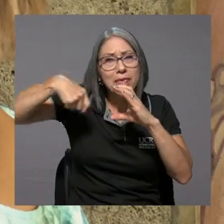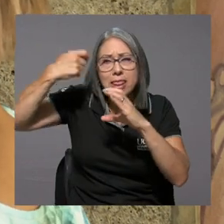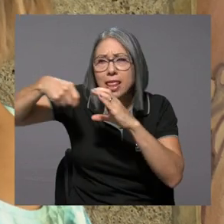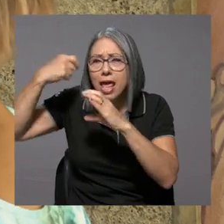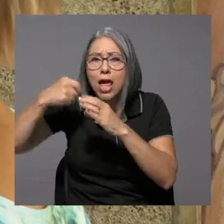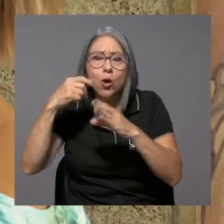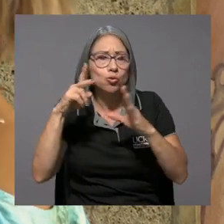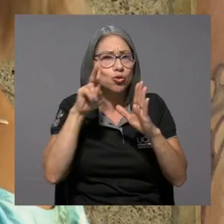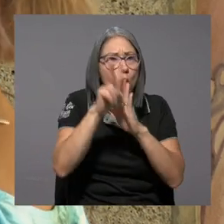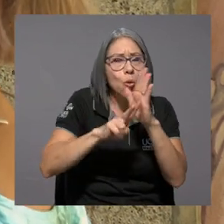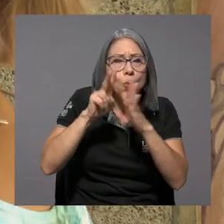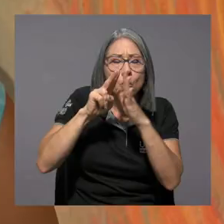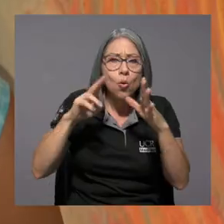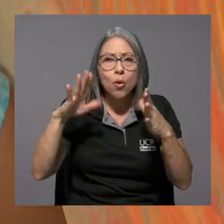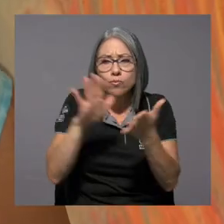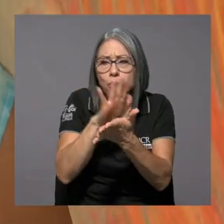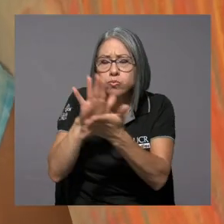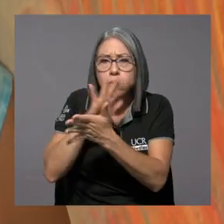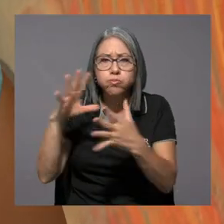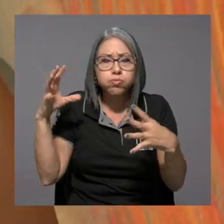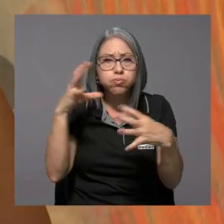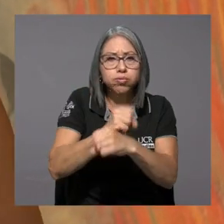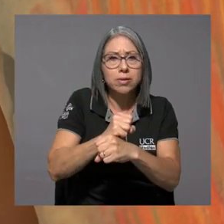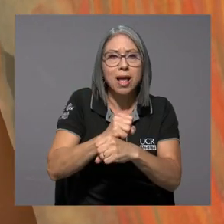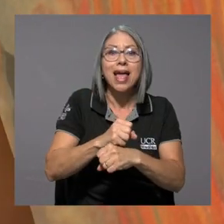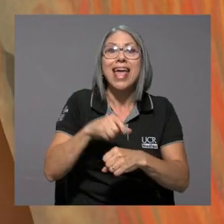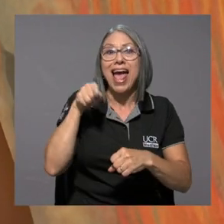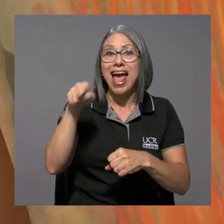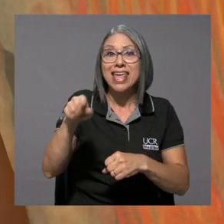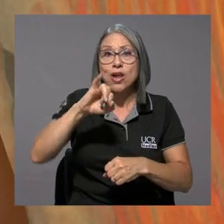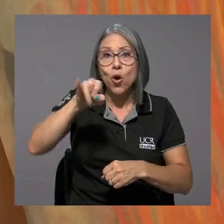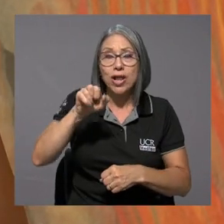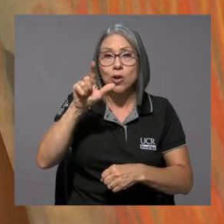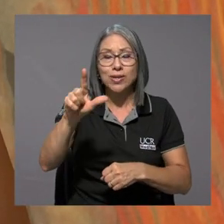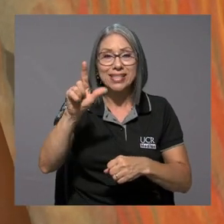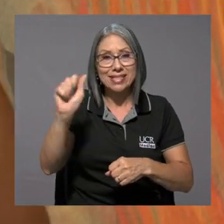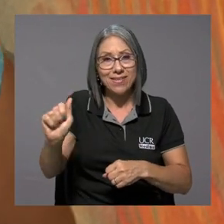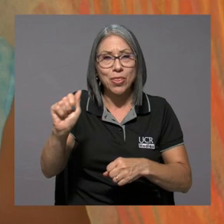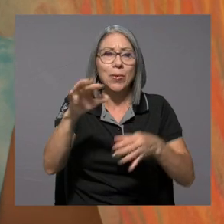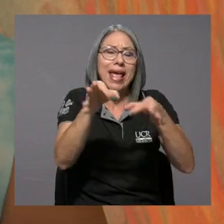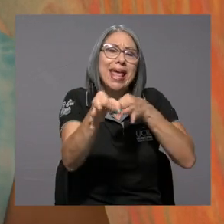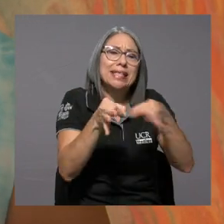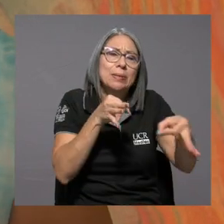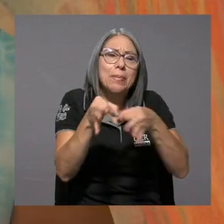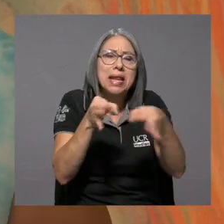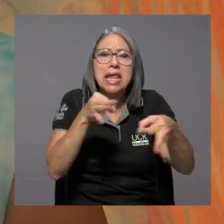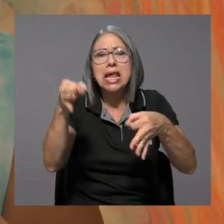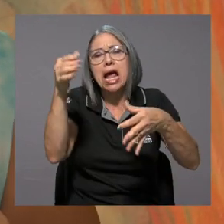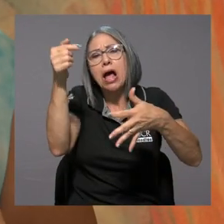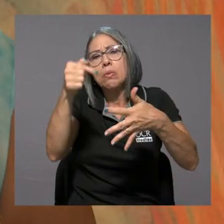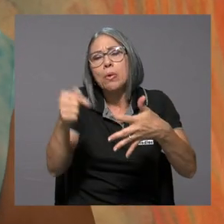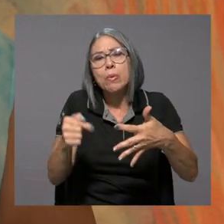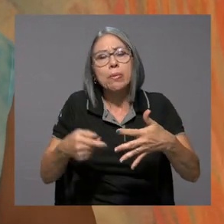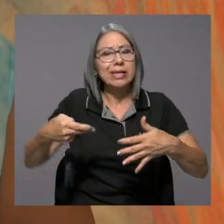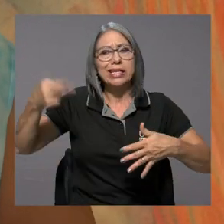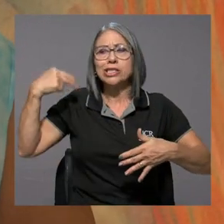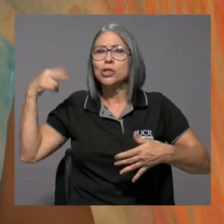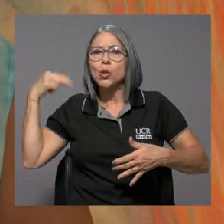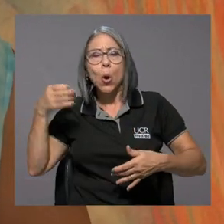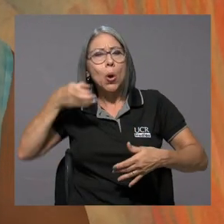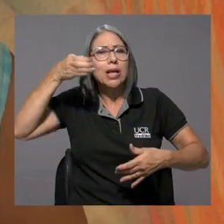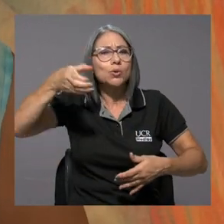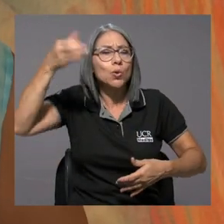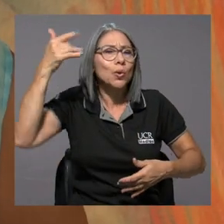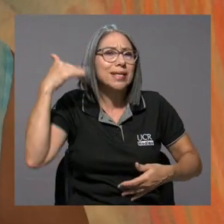que estamos haciendo sobre este mural y ahí don Jorge Luis Acevedo les explica cuáles son todas esas historias, culturas sonoras,